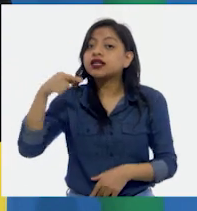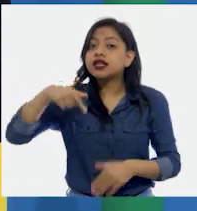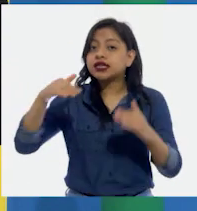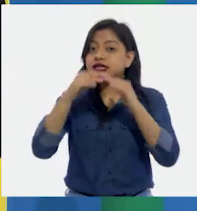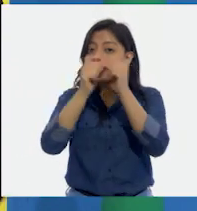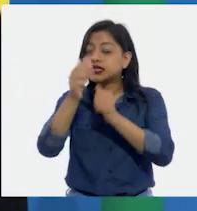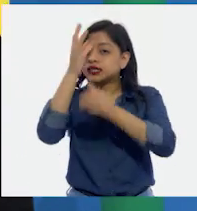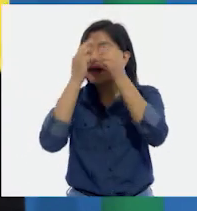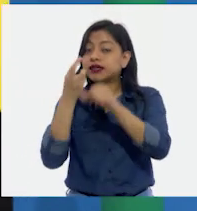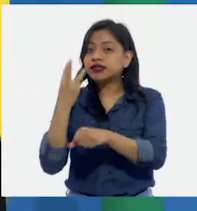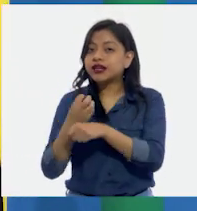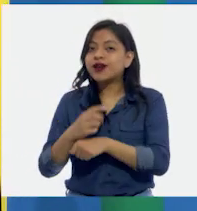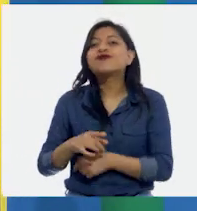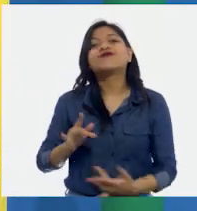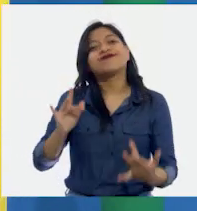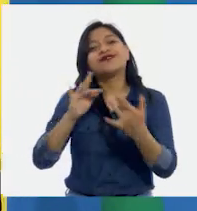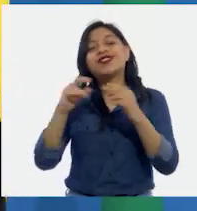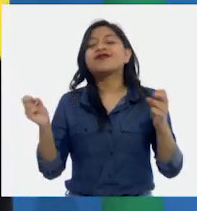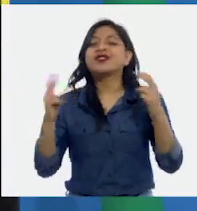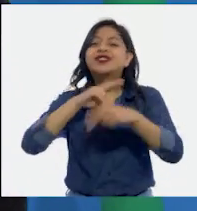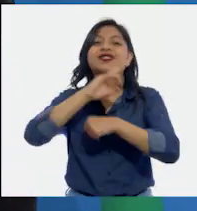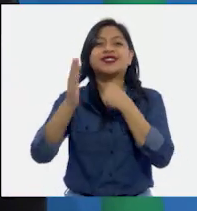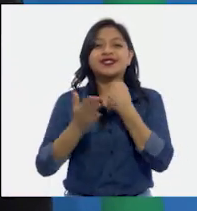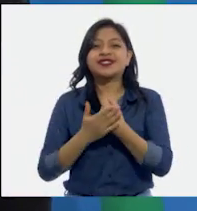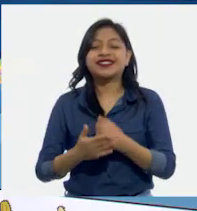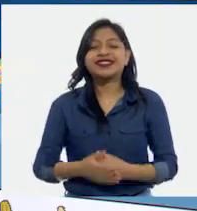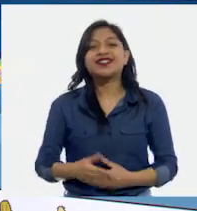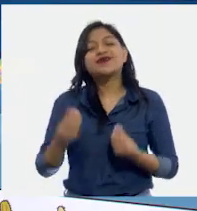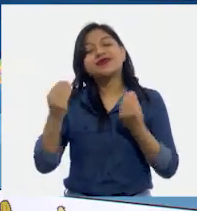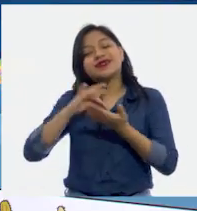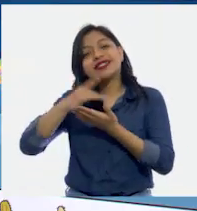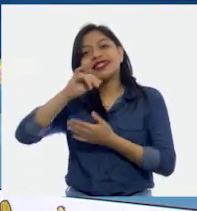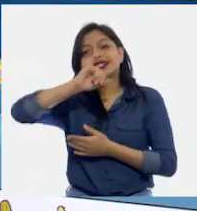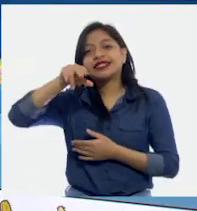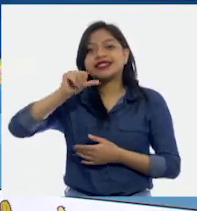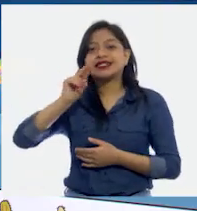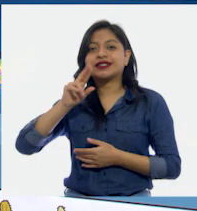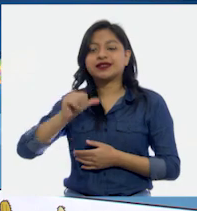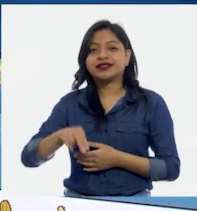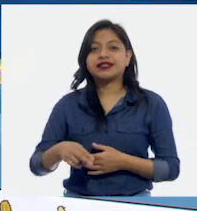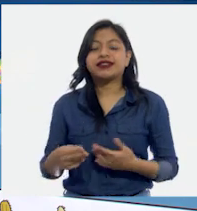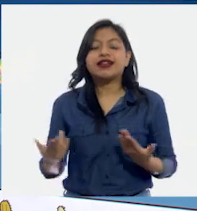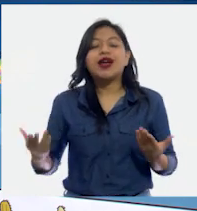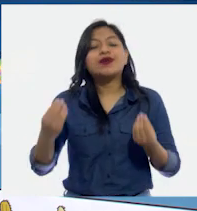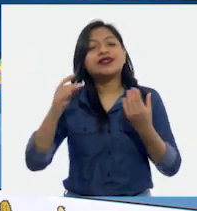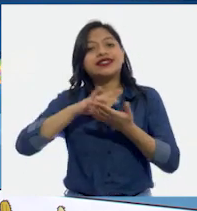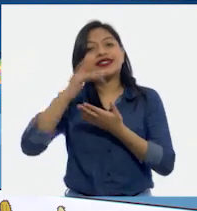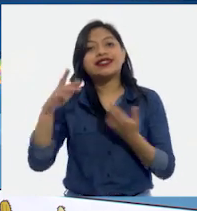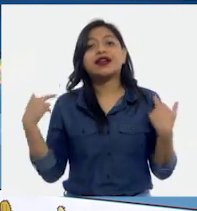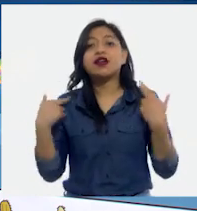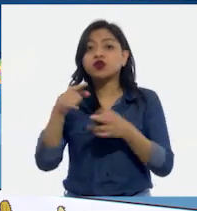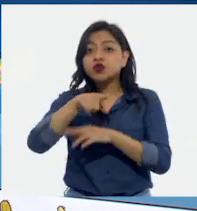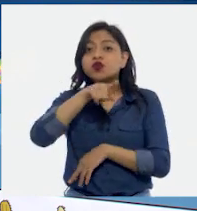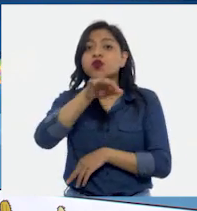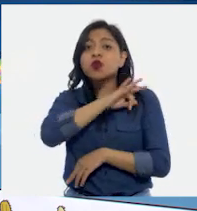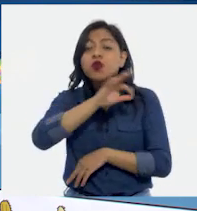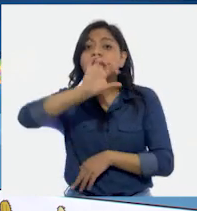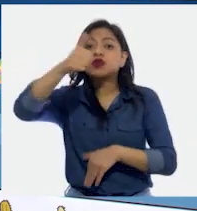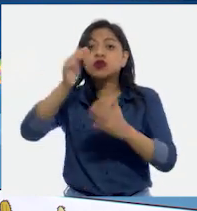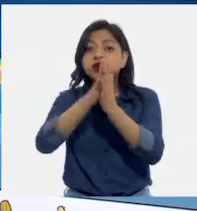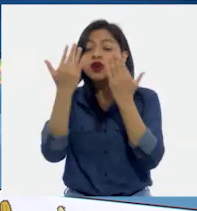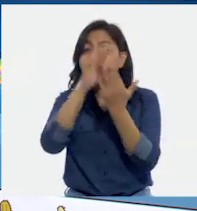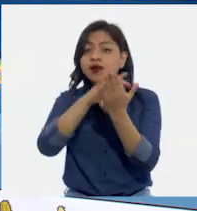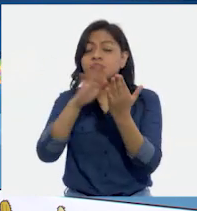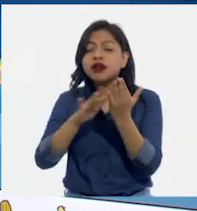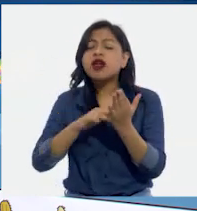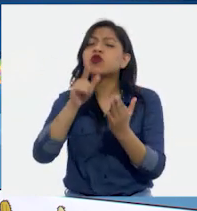seguimos en contacto. Muchas gracias, Juan Carlos. Muchísimas gracias, maestro. Si te es posible, consulta otros